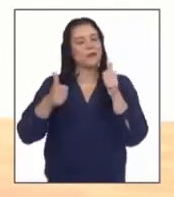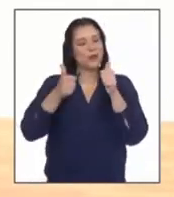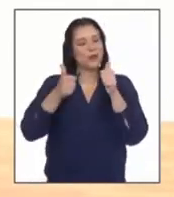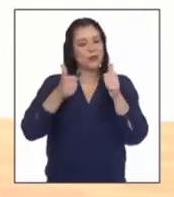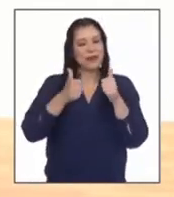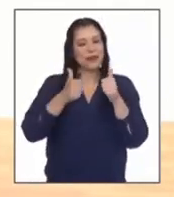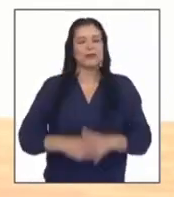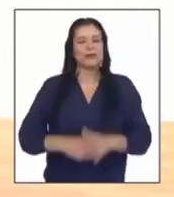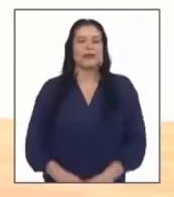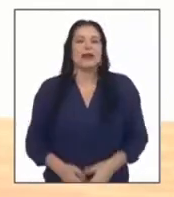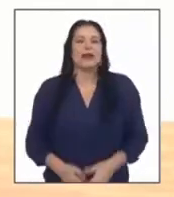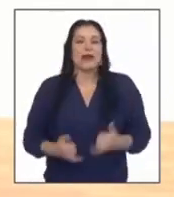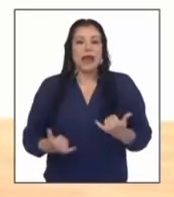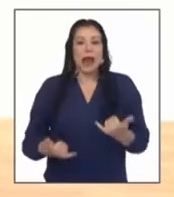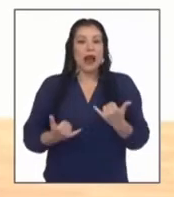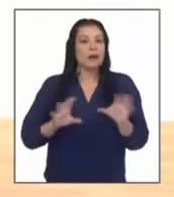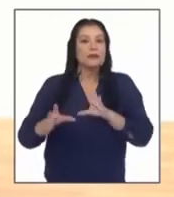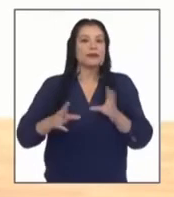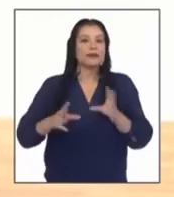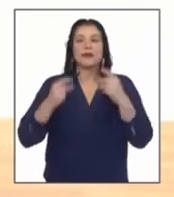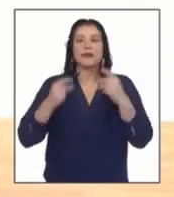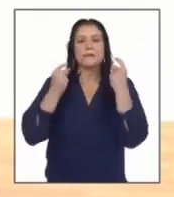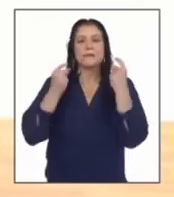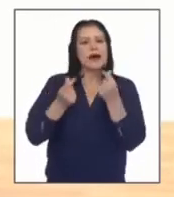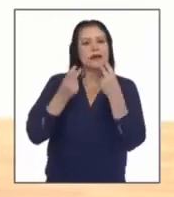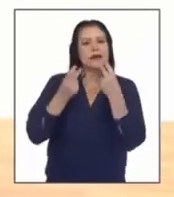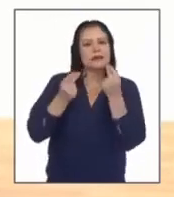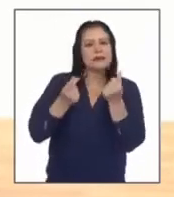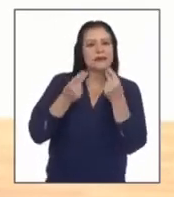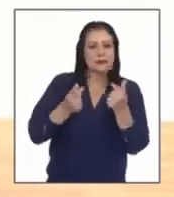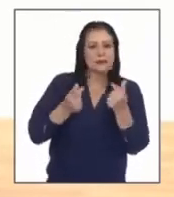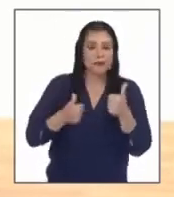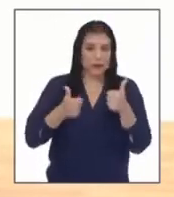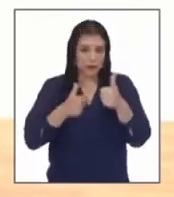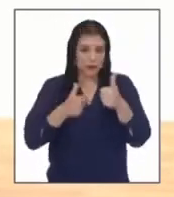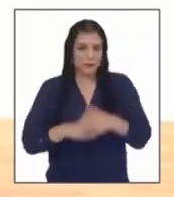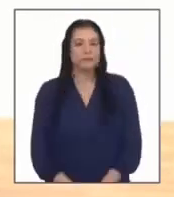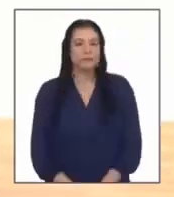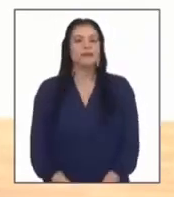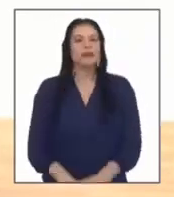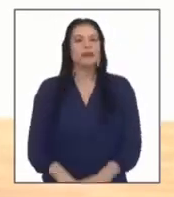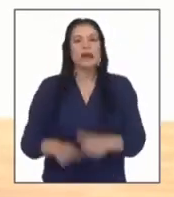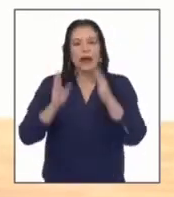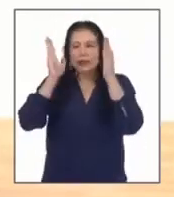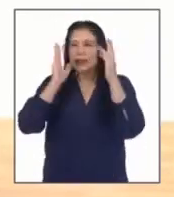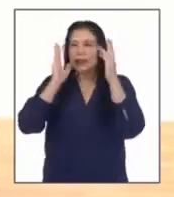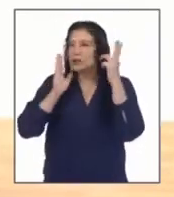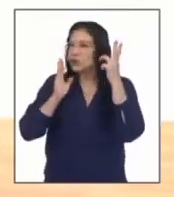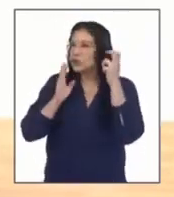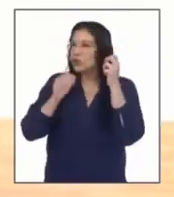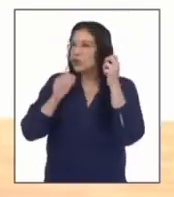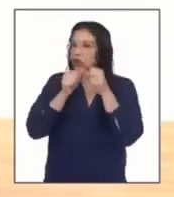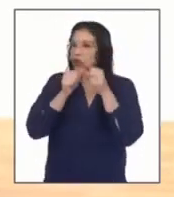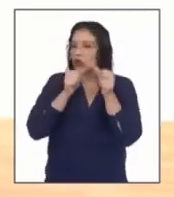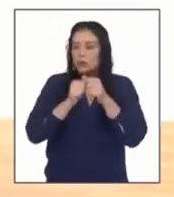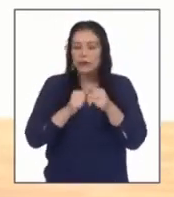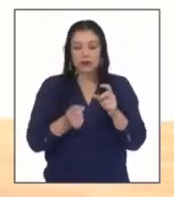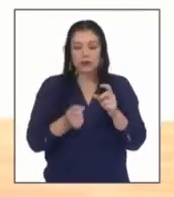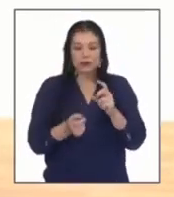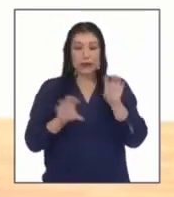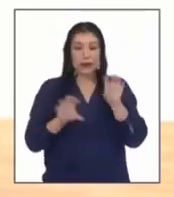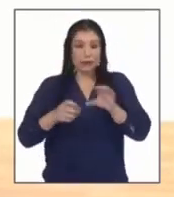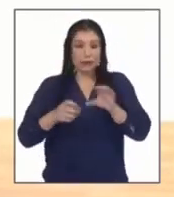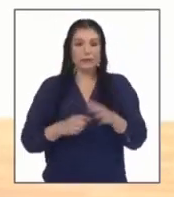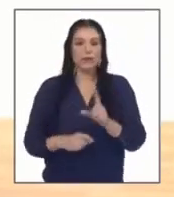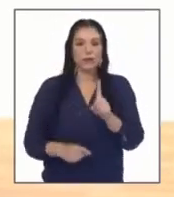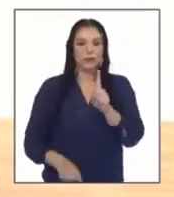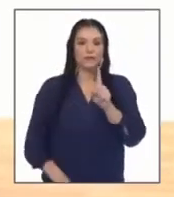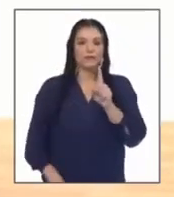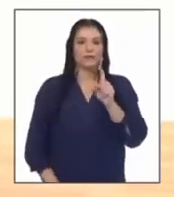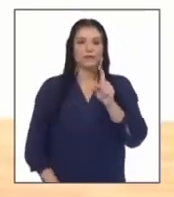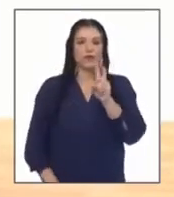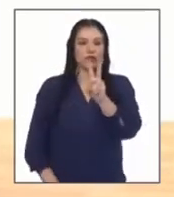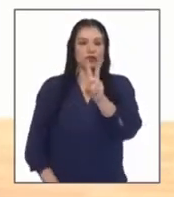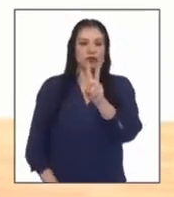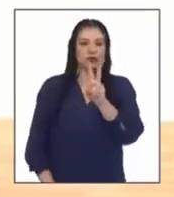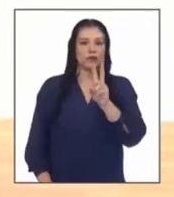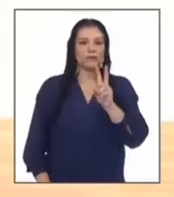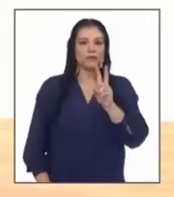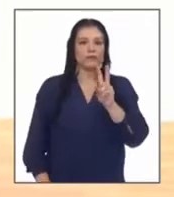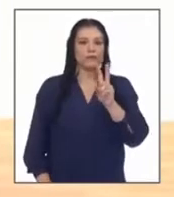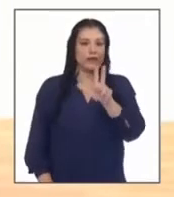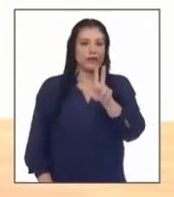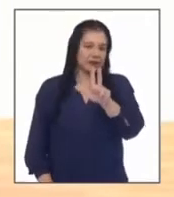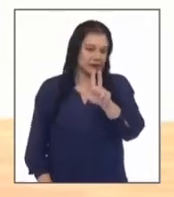¡Excelente! Ahora lo vamos a hacer más rápido. ¿Bien? Escucho el número y me pongo en posición. 1 2